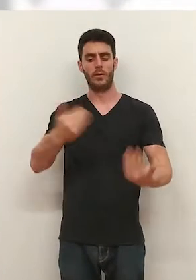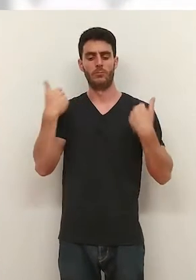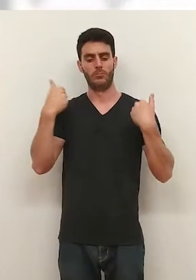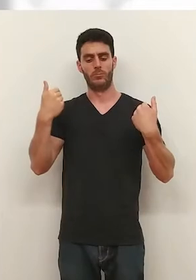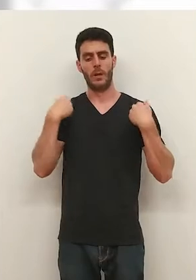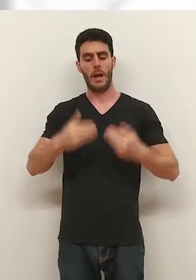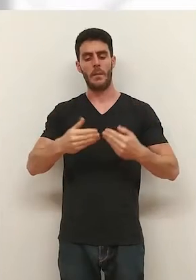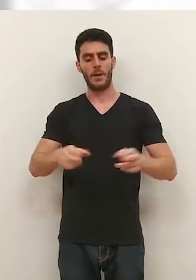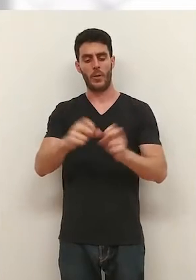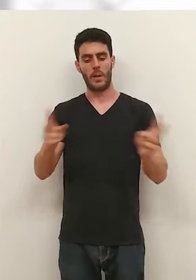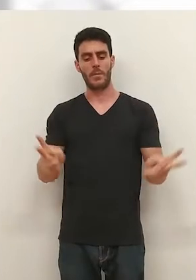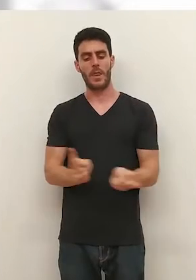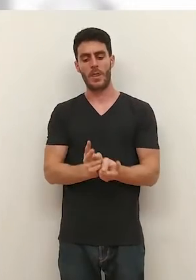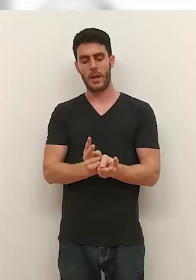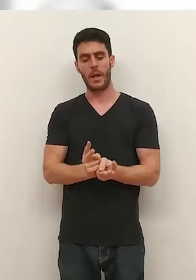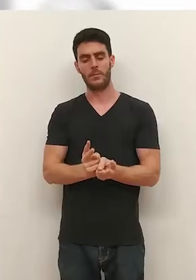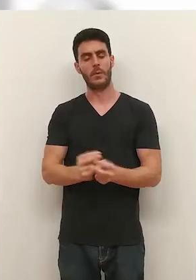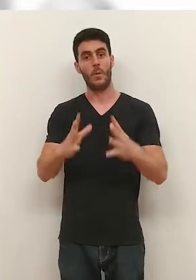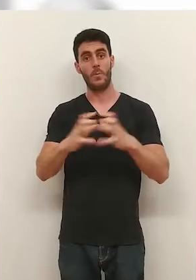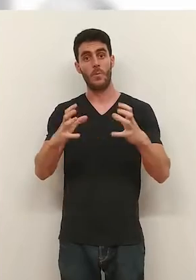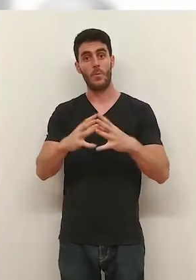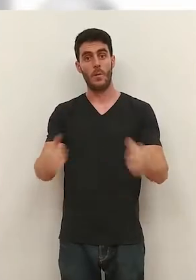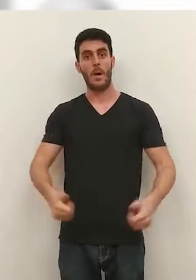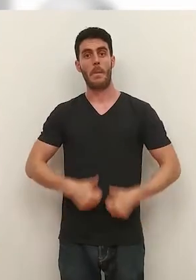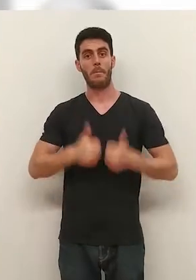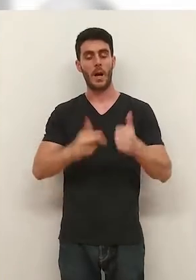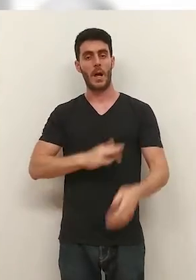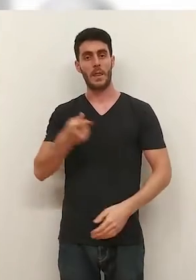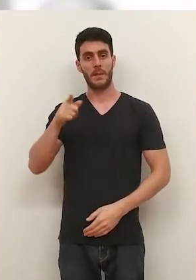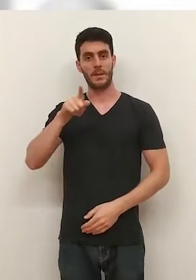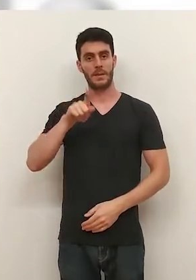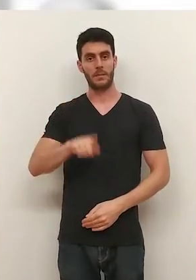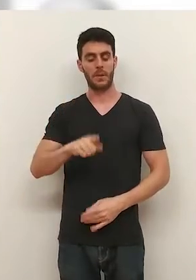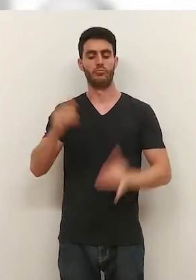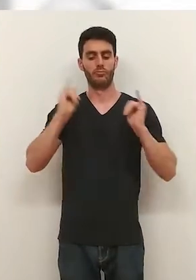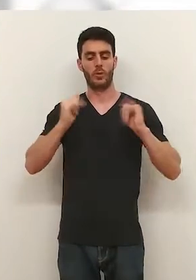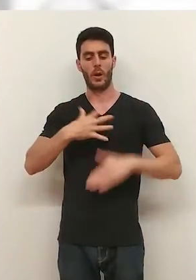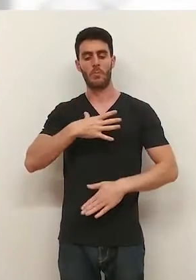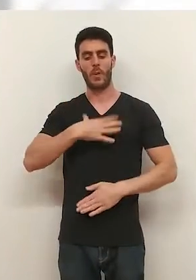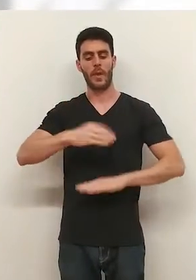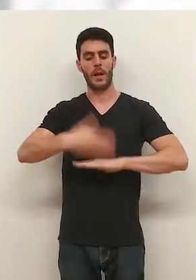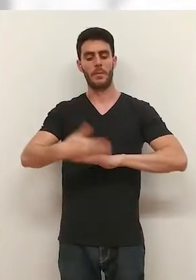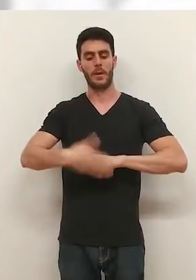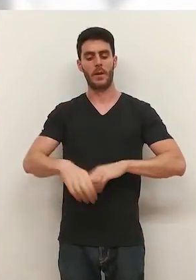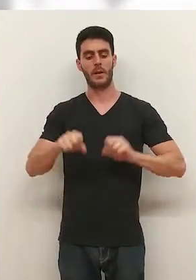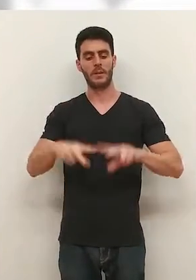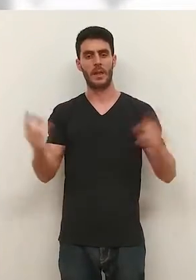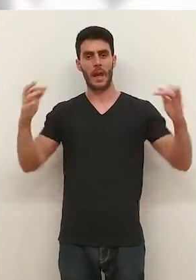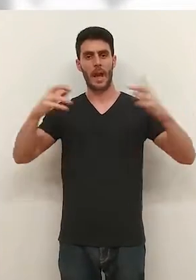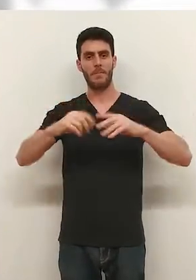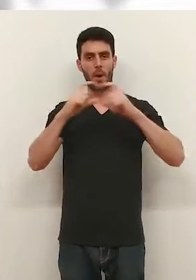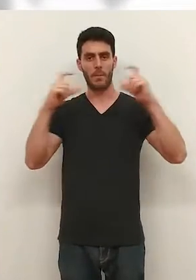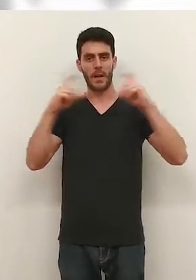ola de calor que estamos viviendo ha hecho que la apertura de las piscinas sea todavía más deseada que otros años. Además, vuelven a poder disfrutarse sin